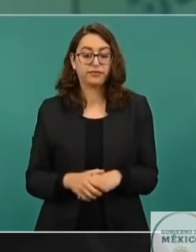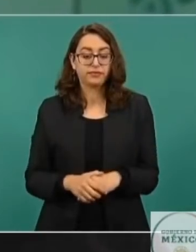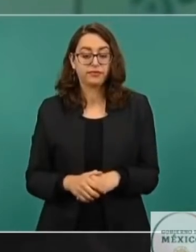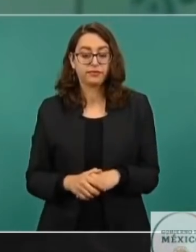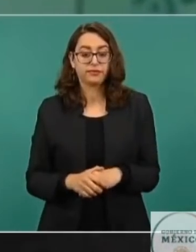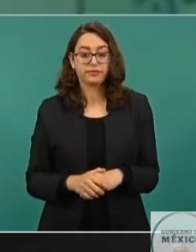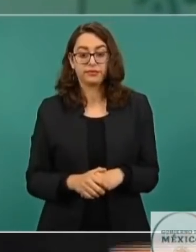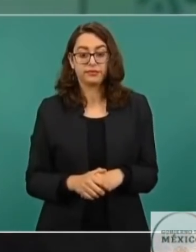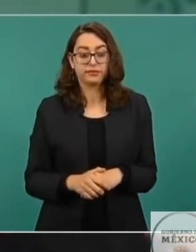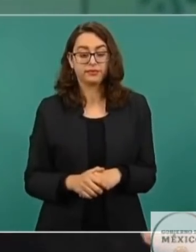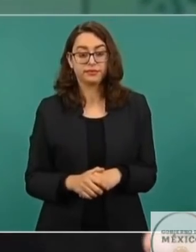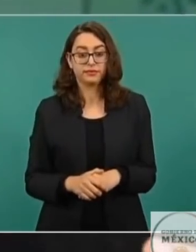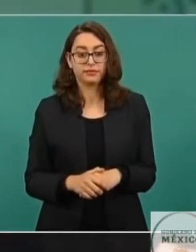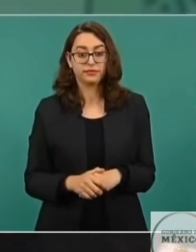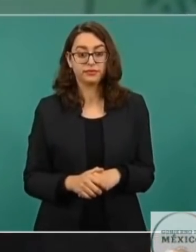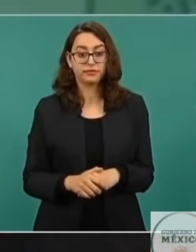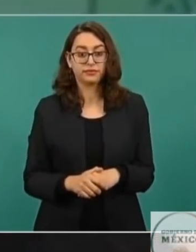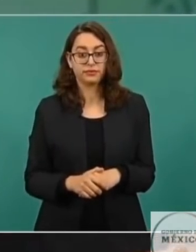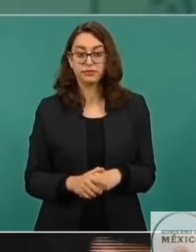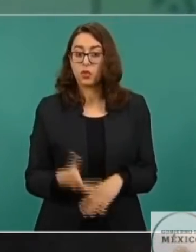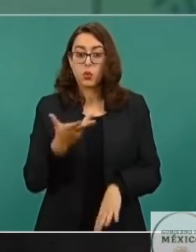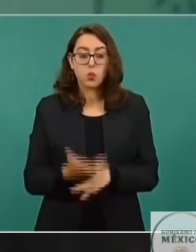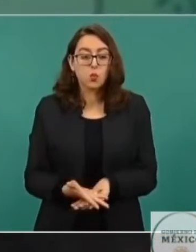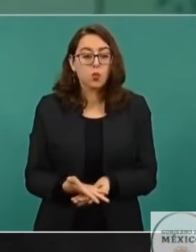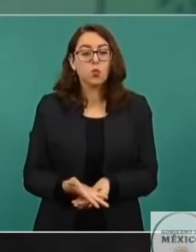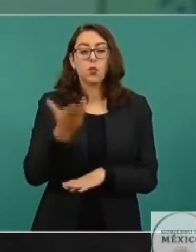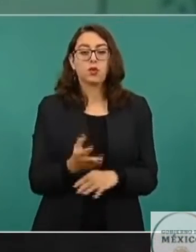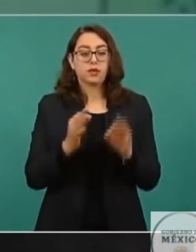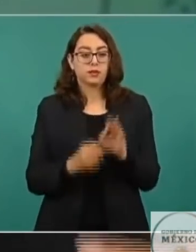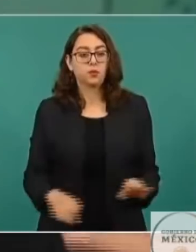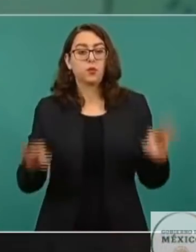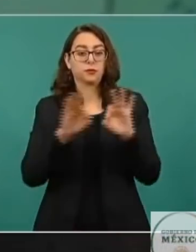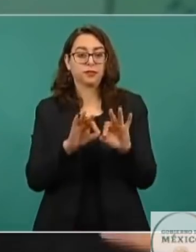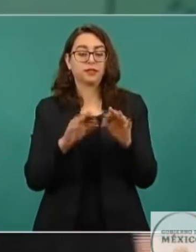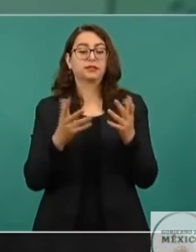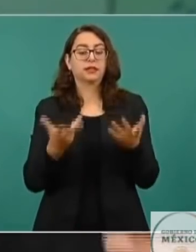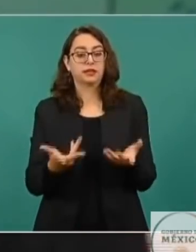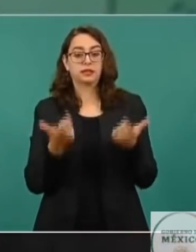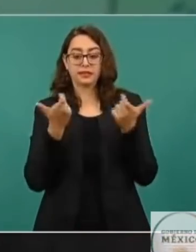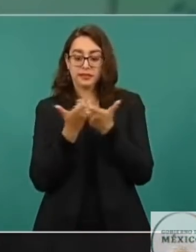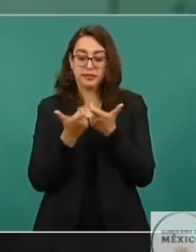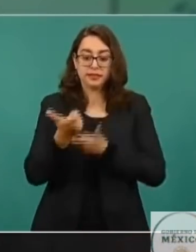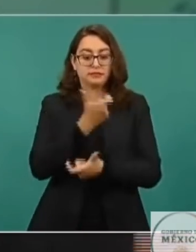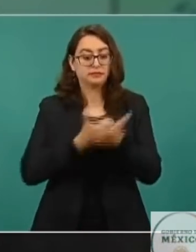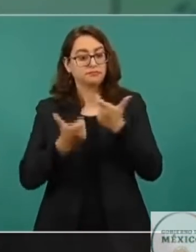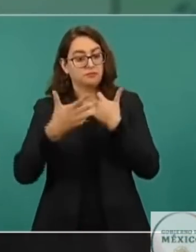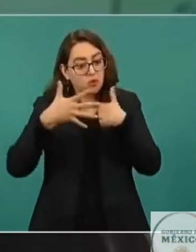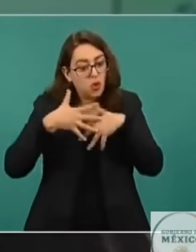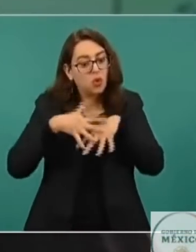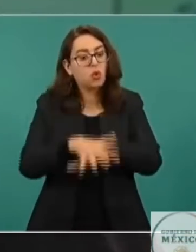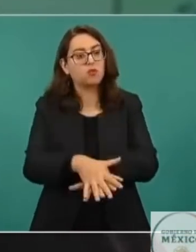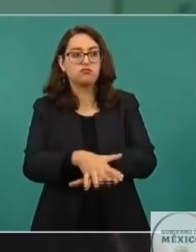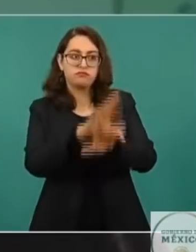es fundamental la integración económica con respeto a nuestras soberanías,